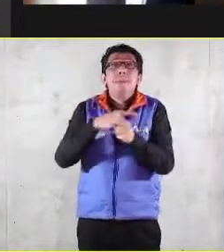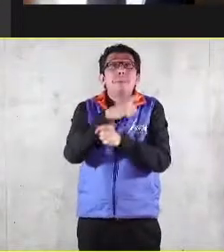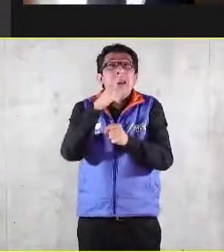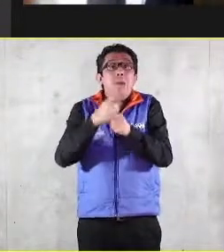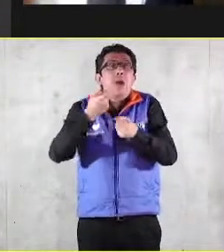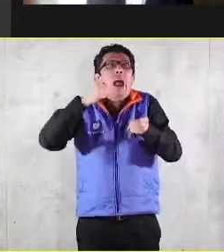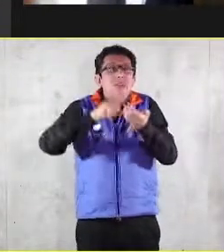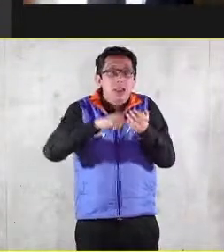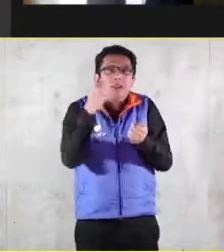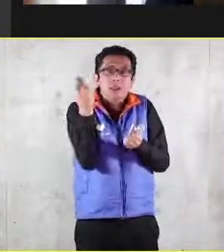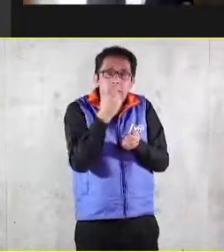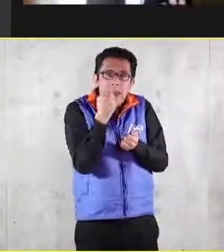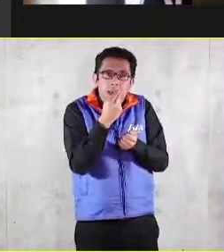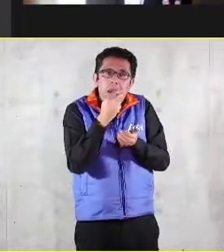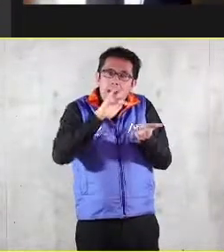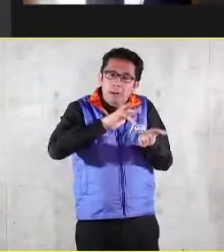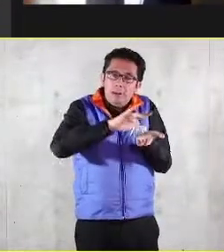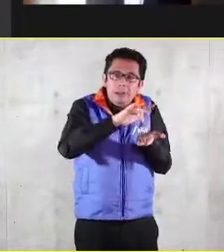Y eso implica que